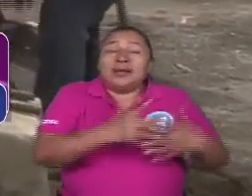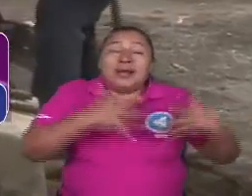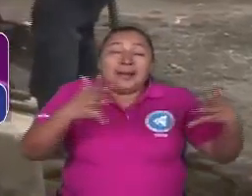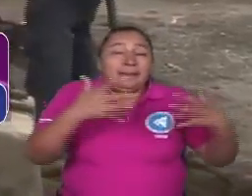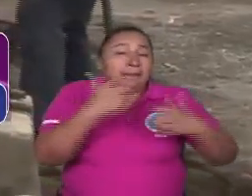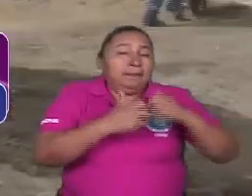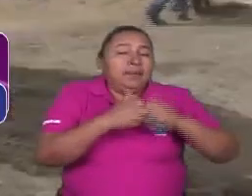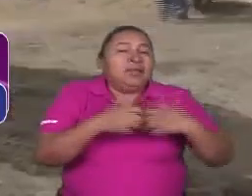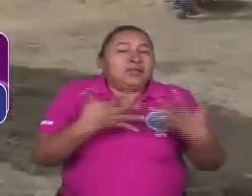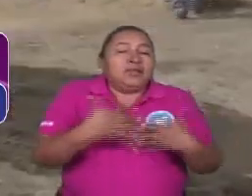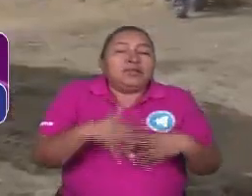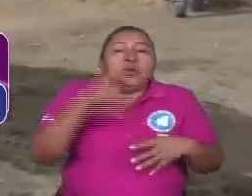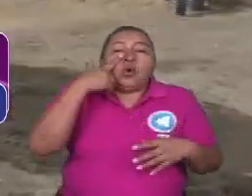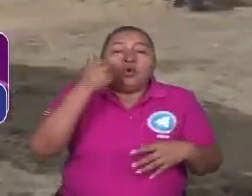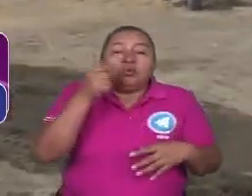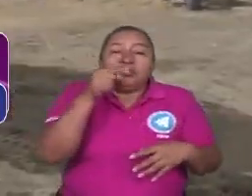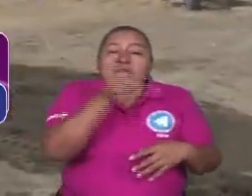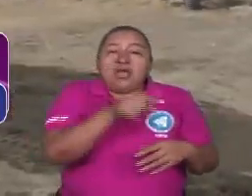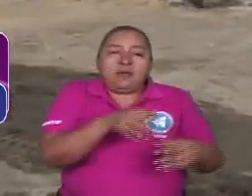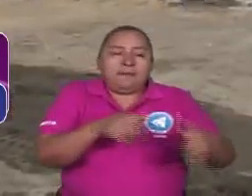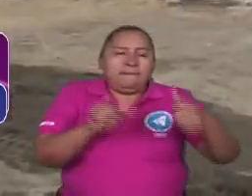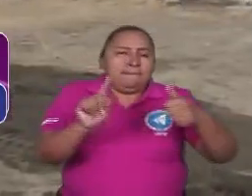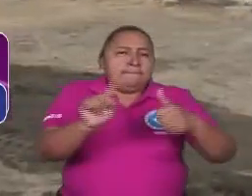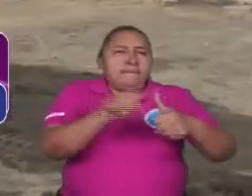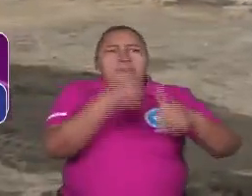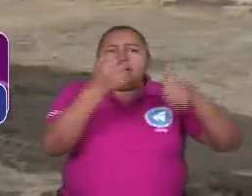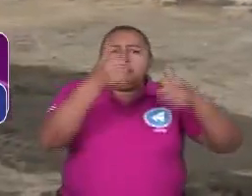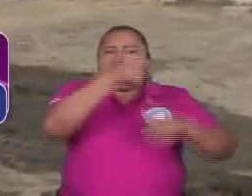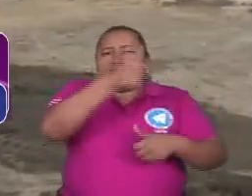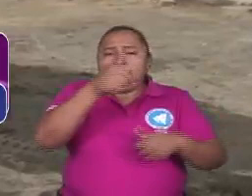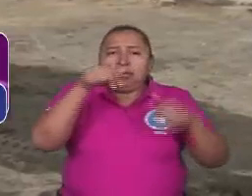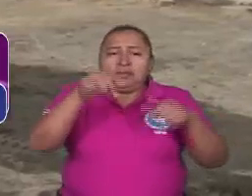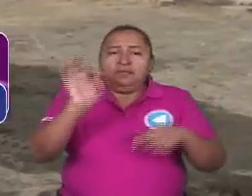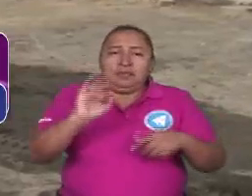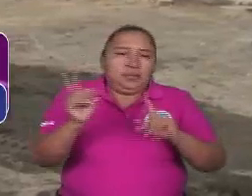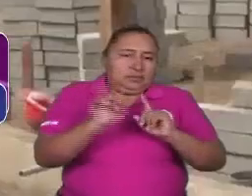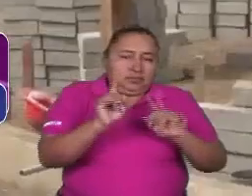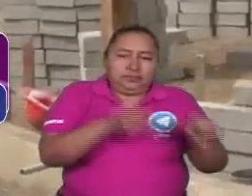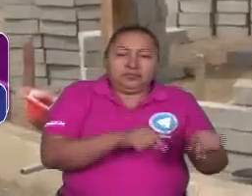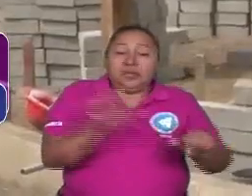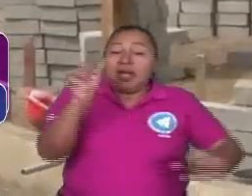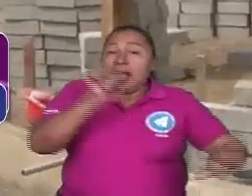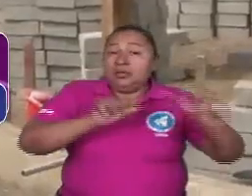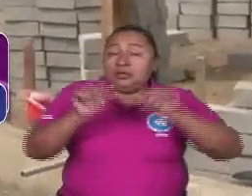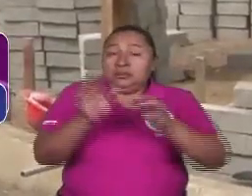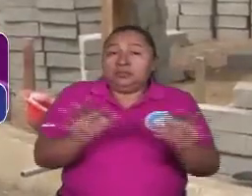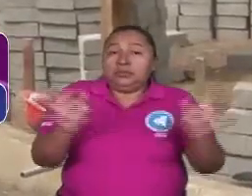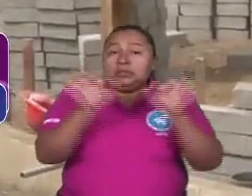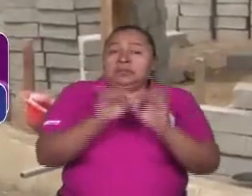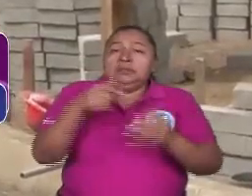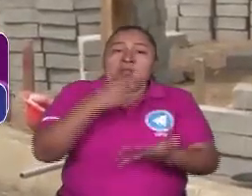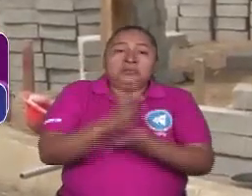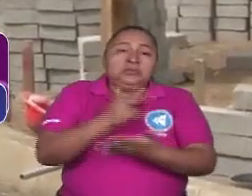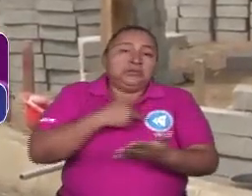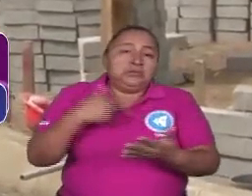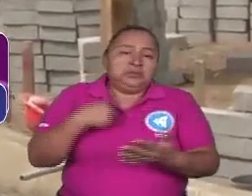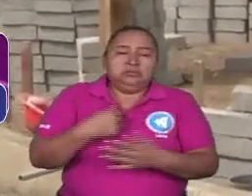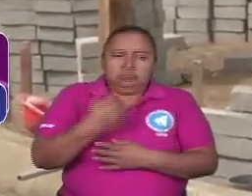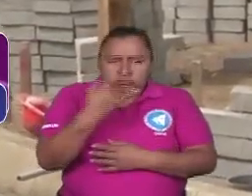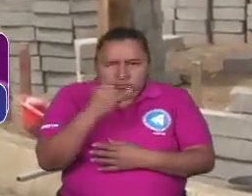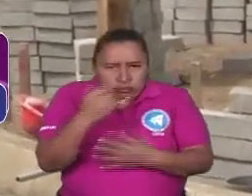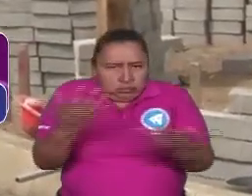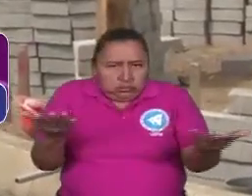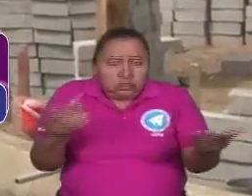reconocer que ya no son los sujetos principales de este modelo. Ni tampoco los actores principales para tomar decisiones. Así es, ellos